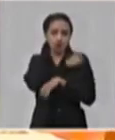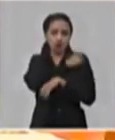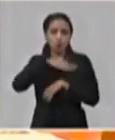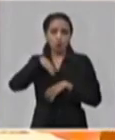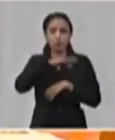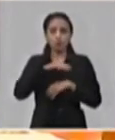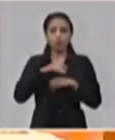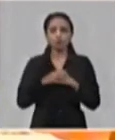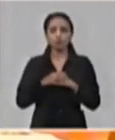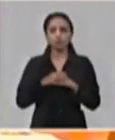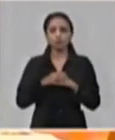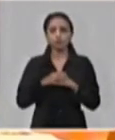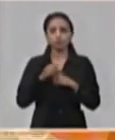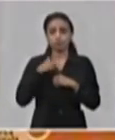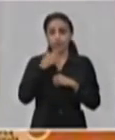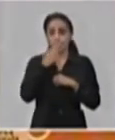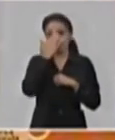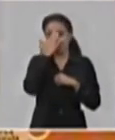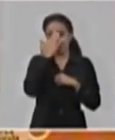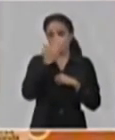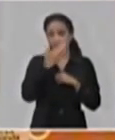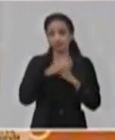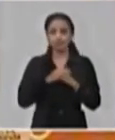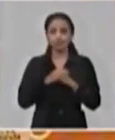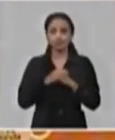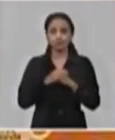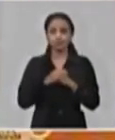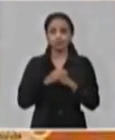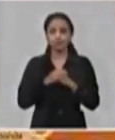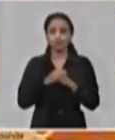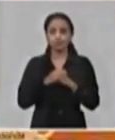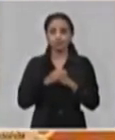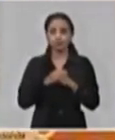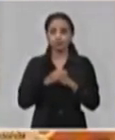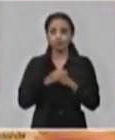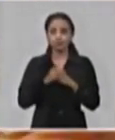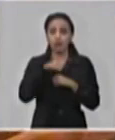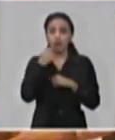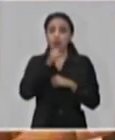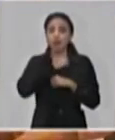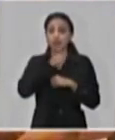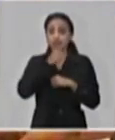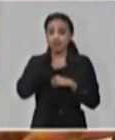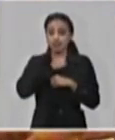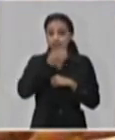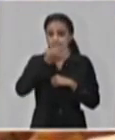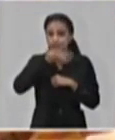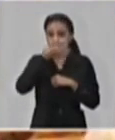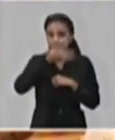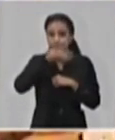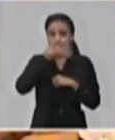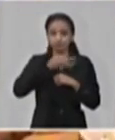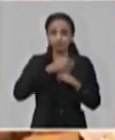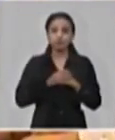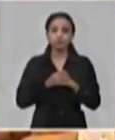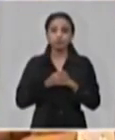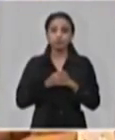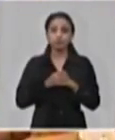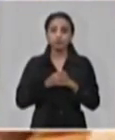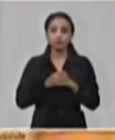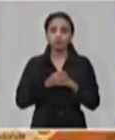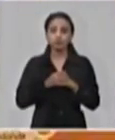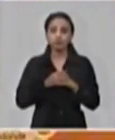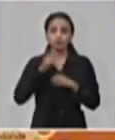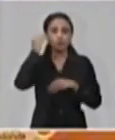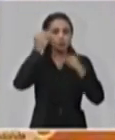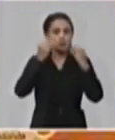Gracias, Randy. Bueno, algo que quisiera destacar es que considero que tenemos que